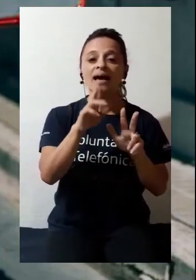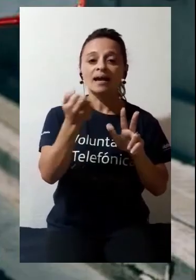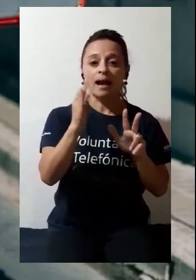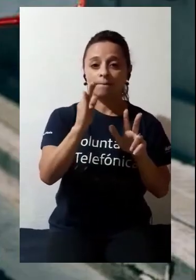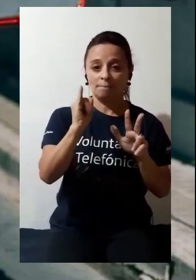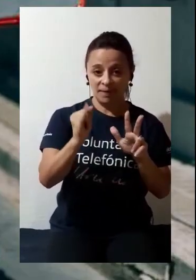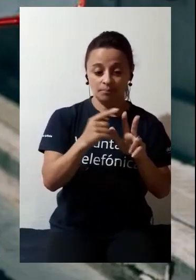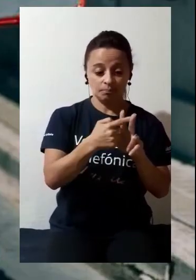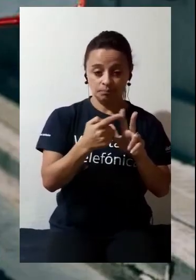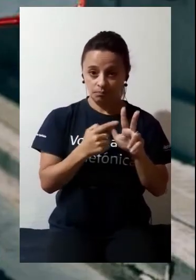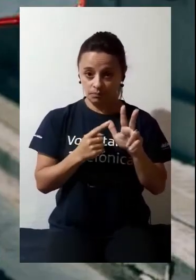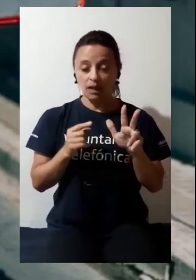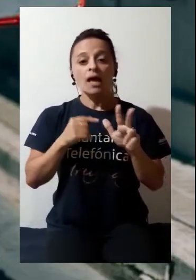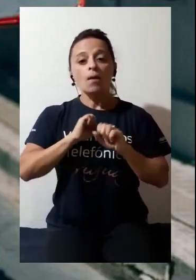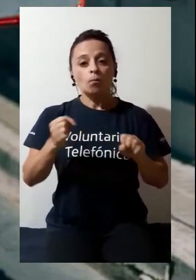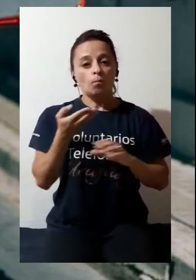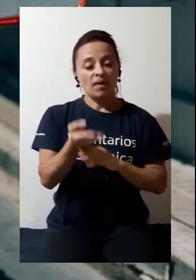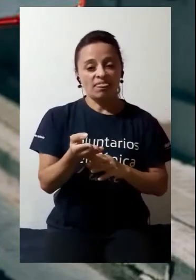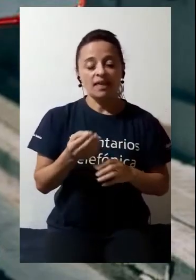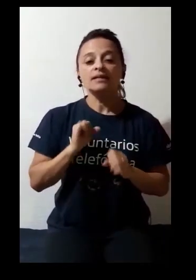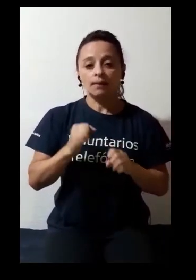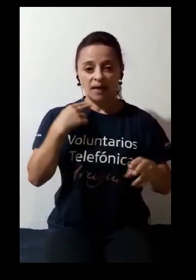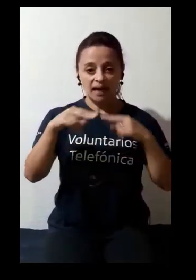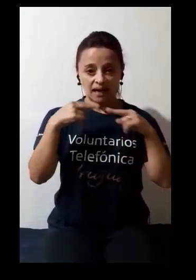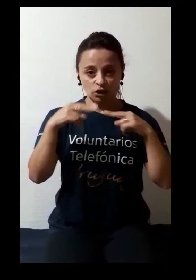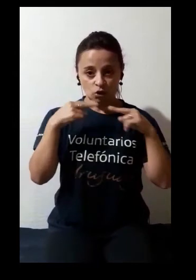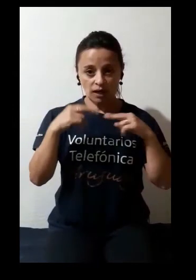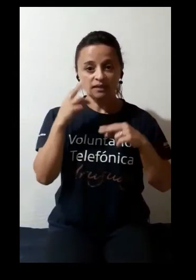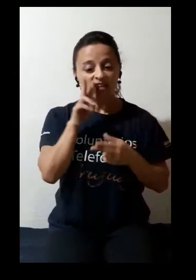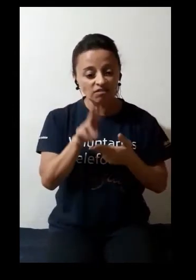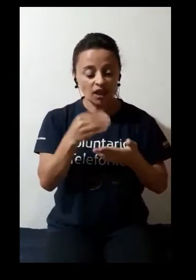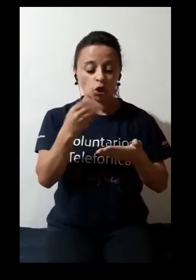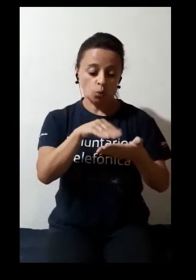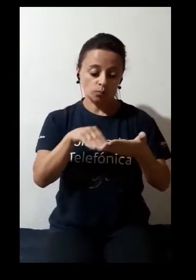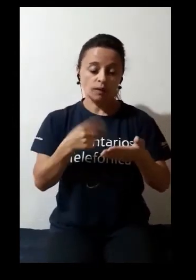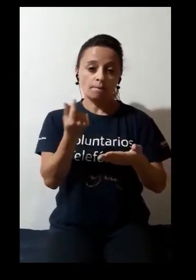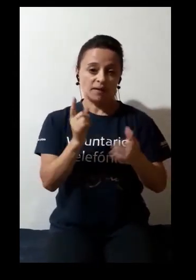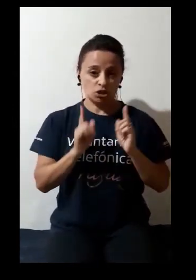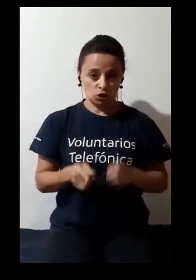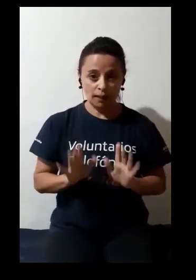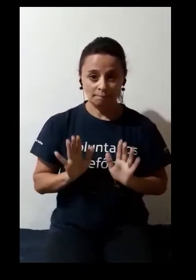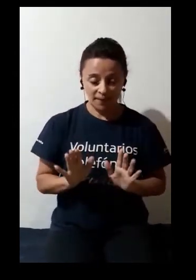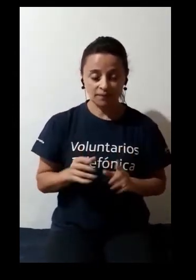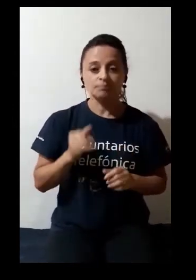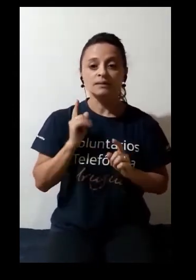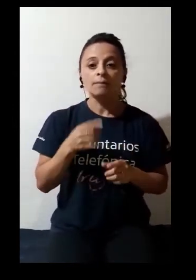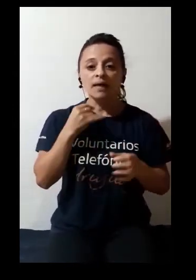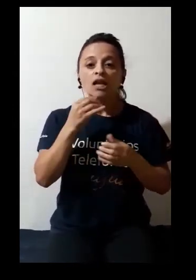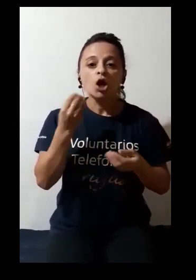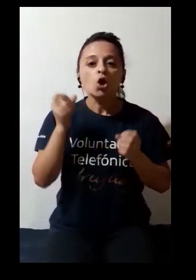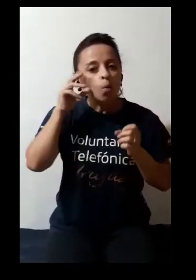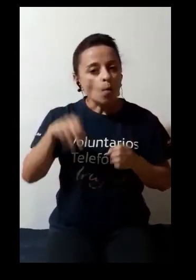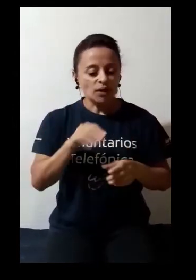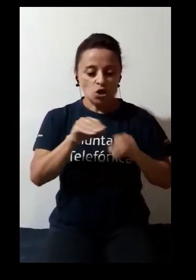pedidos a restaurantes viendo el menú y los precios. También los comentarios de la gente. Lo bueno de pedido